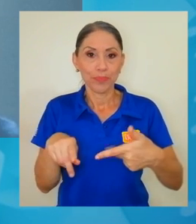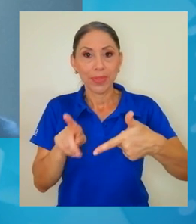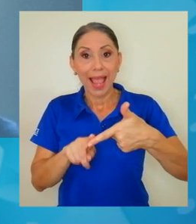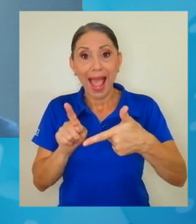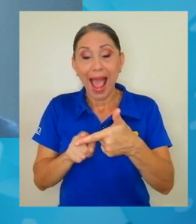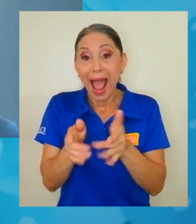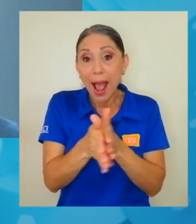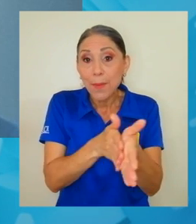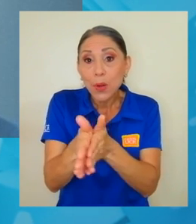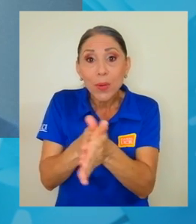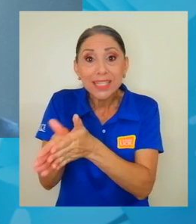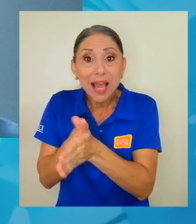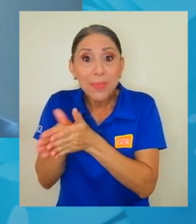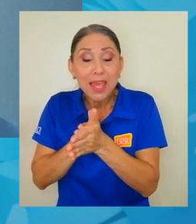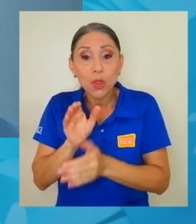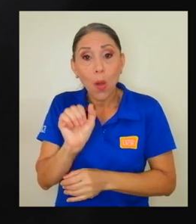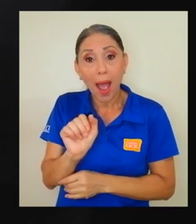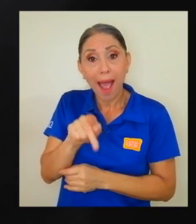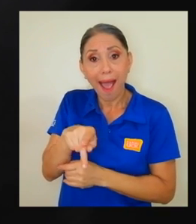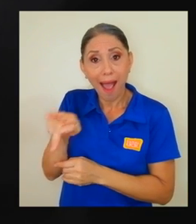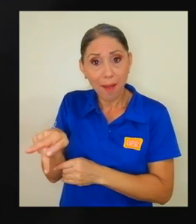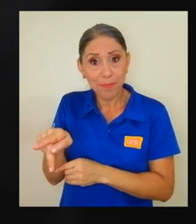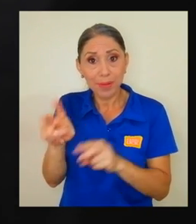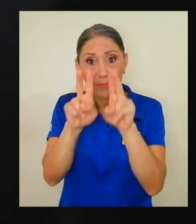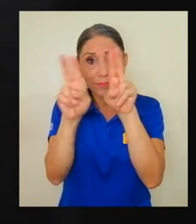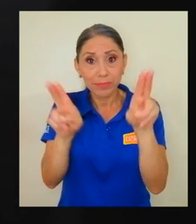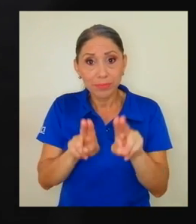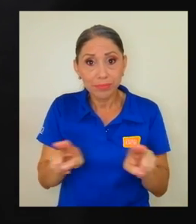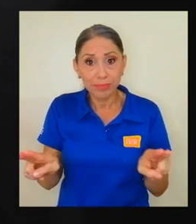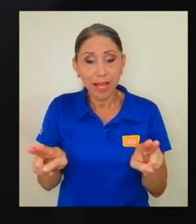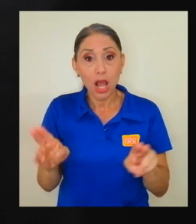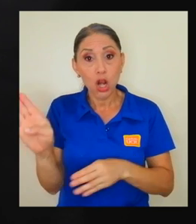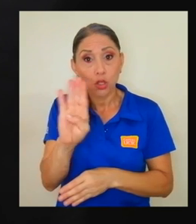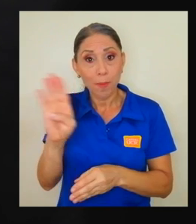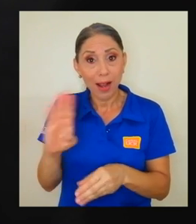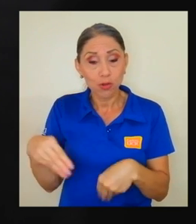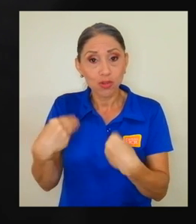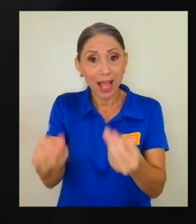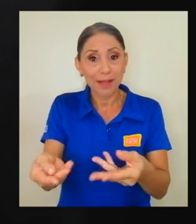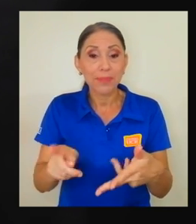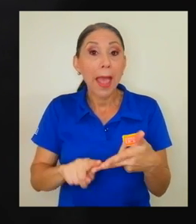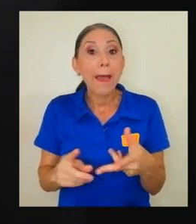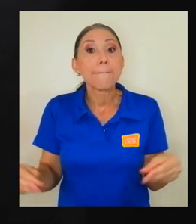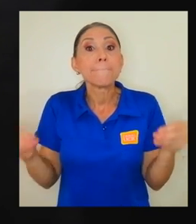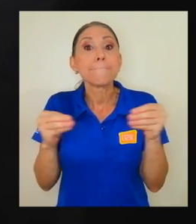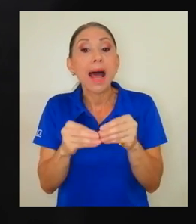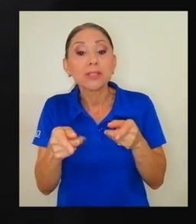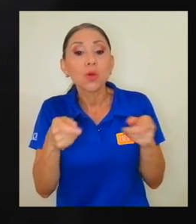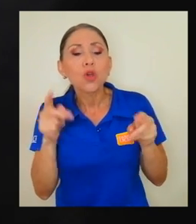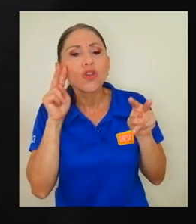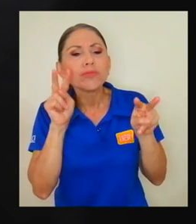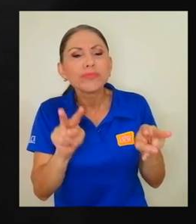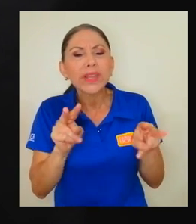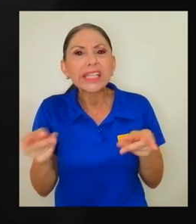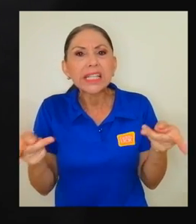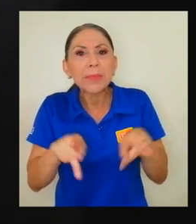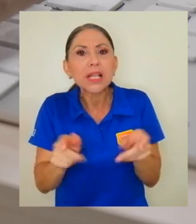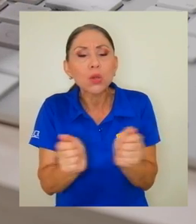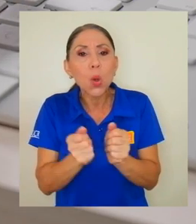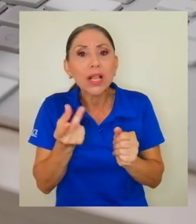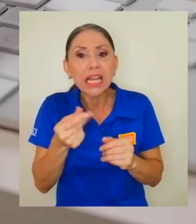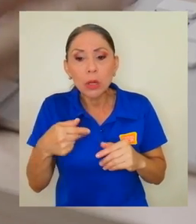plataformas que nos brindan los bancos, una mayor trazabilidad de las operaciones y mayor control de ellas.